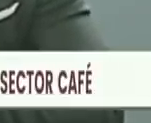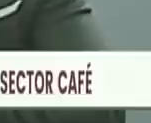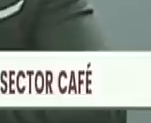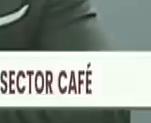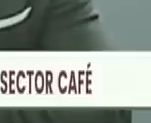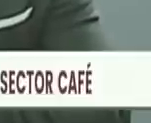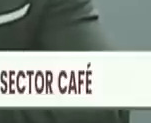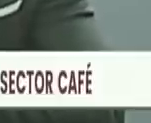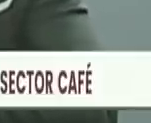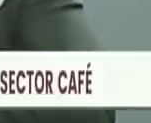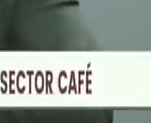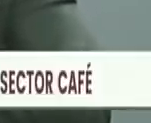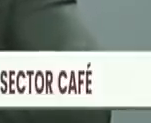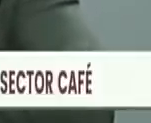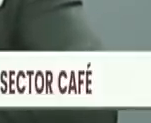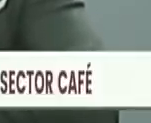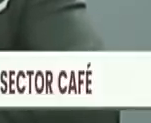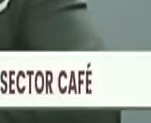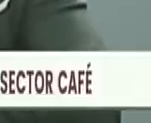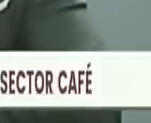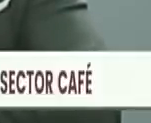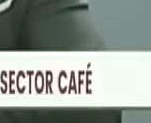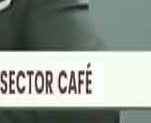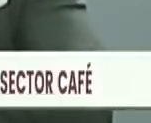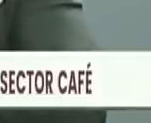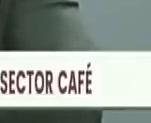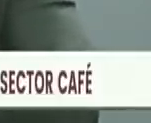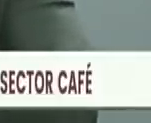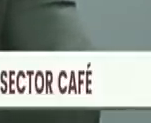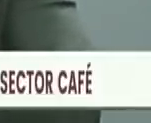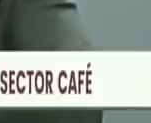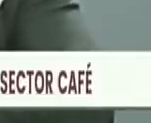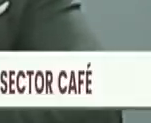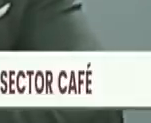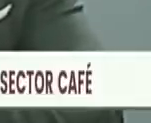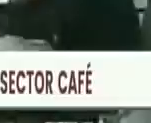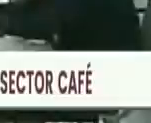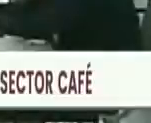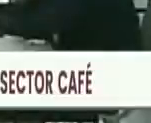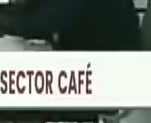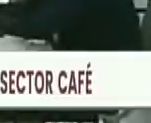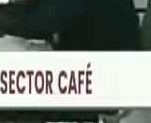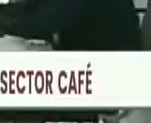cañicultores por su misma estructura organizativa que ellos han tenido. Muchas gracias.